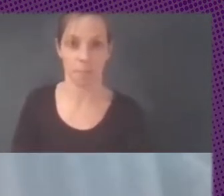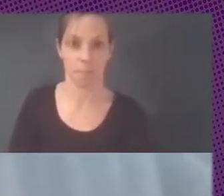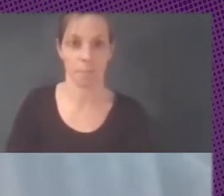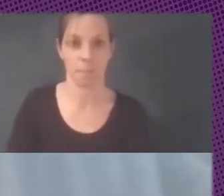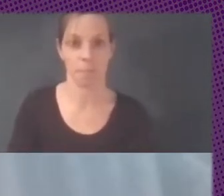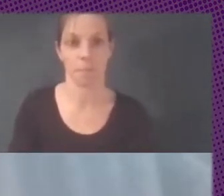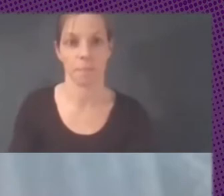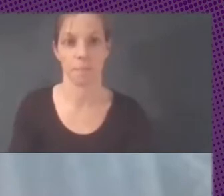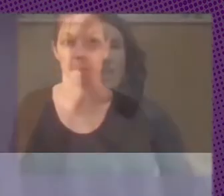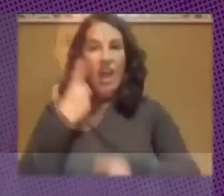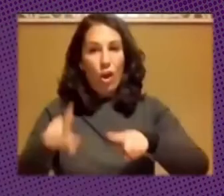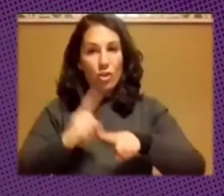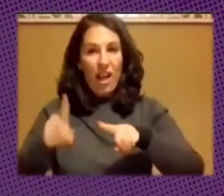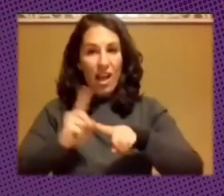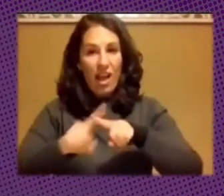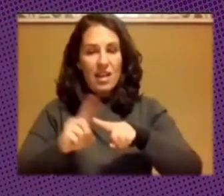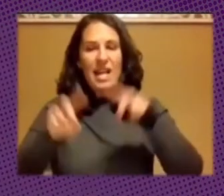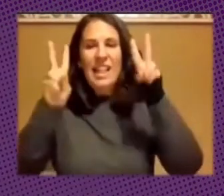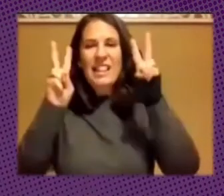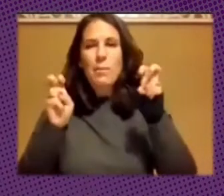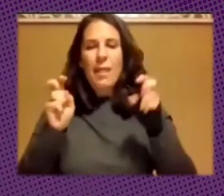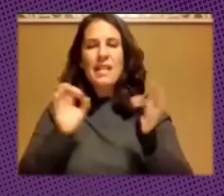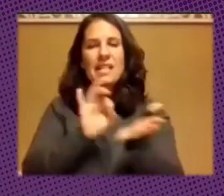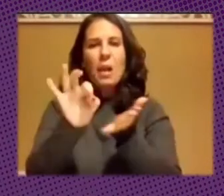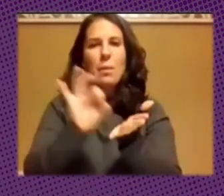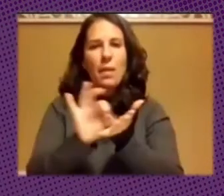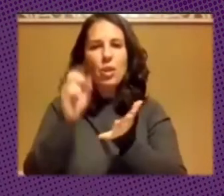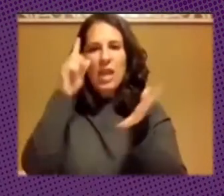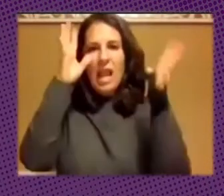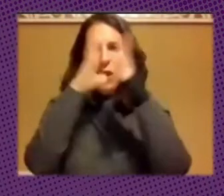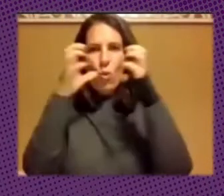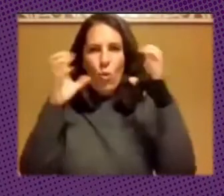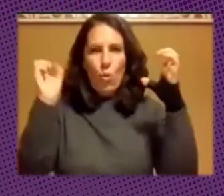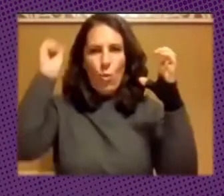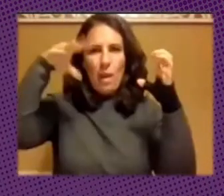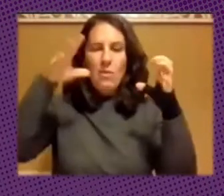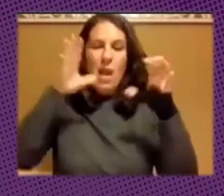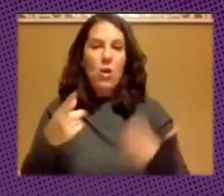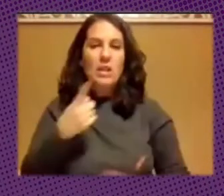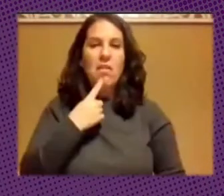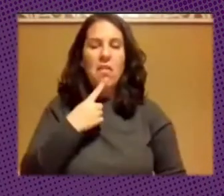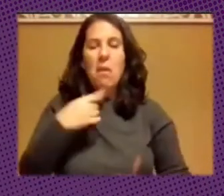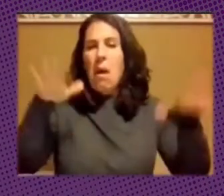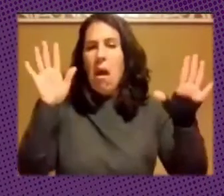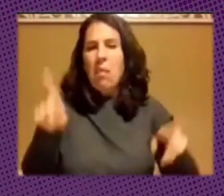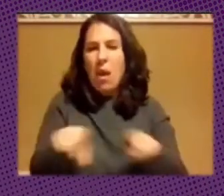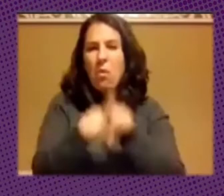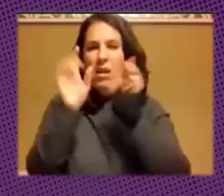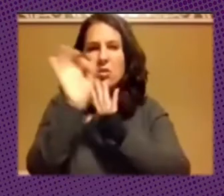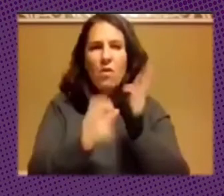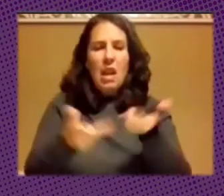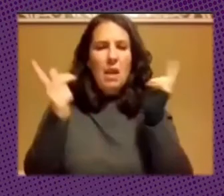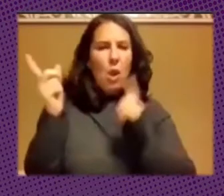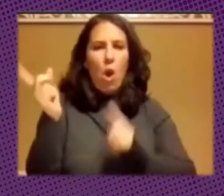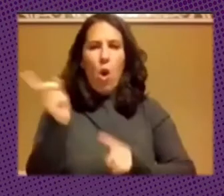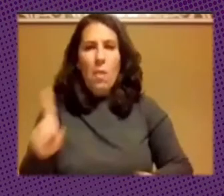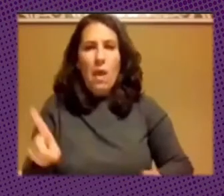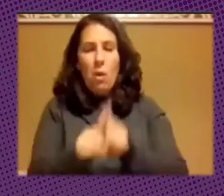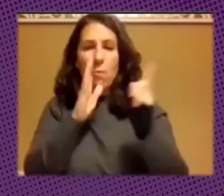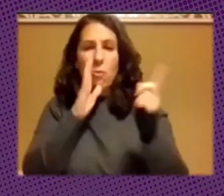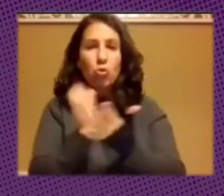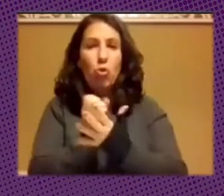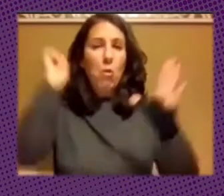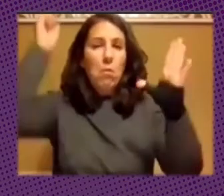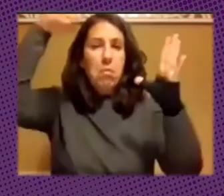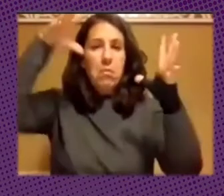tenemos que tener cuidado es el tema de los servicios en la nube hoy en día te dicen ya no importa si el software es libre o no es libre porque igual está todo en la nube se